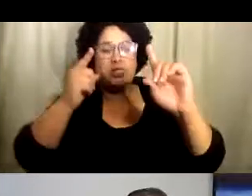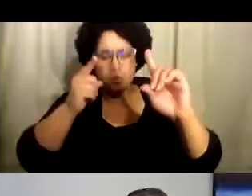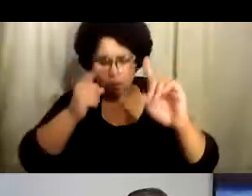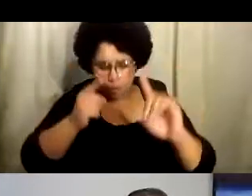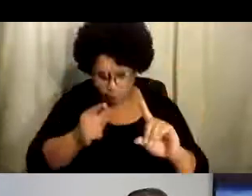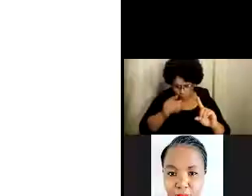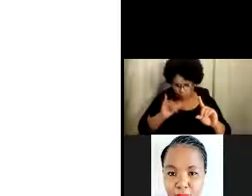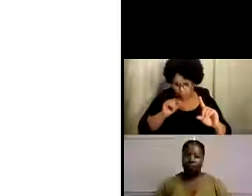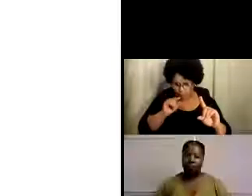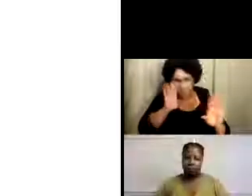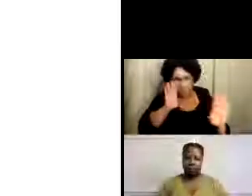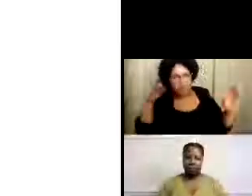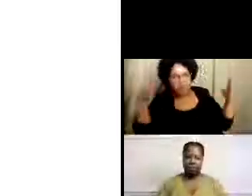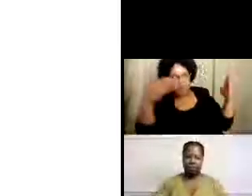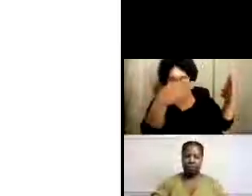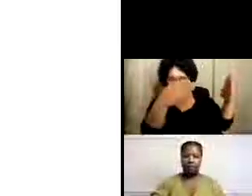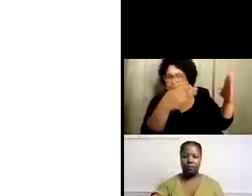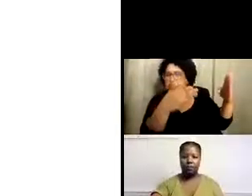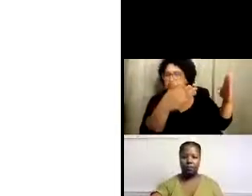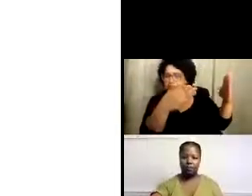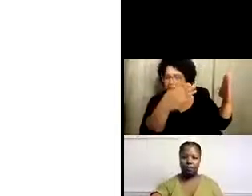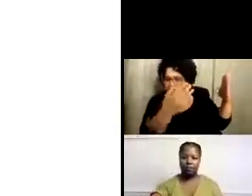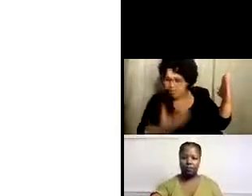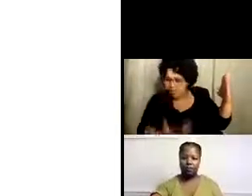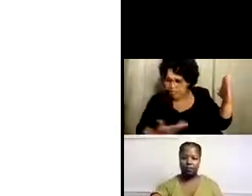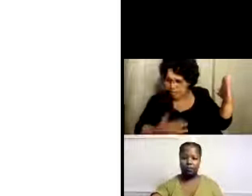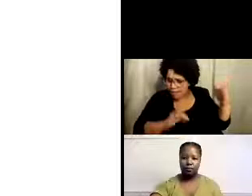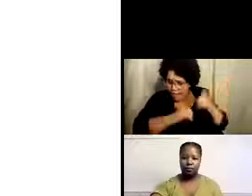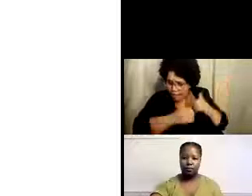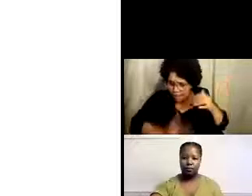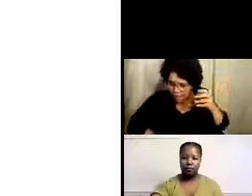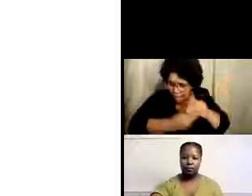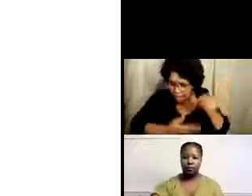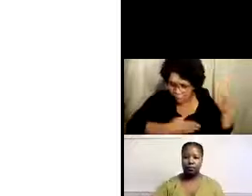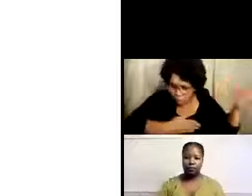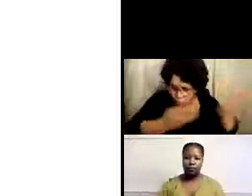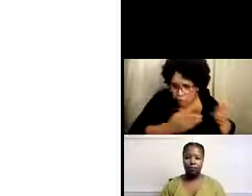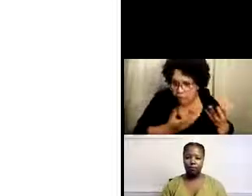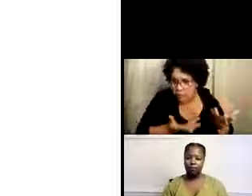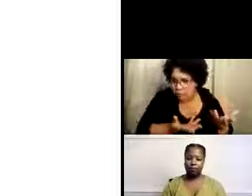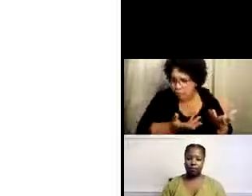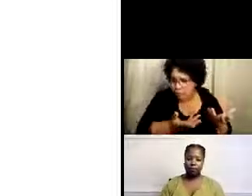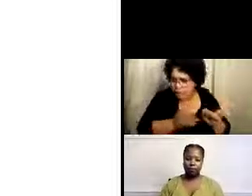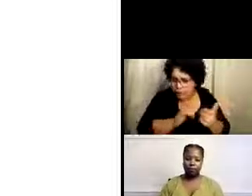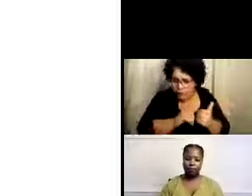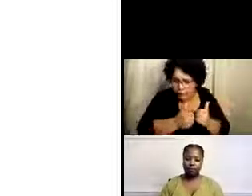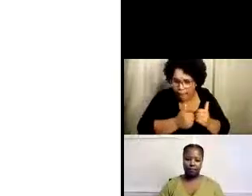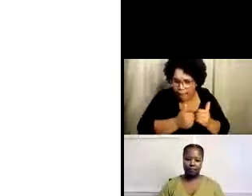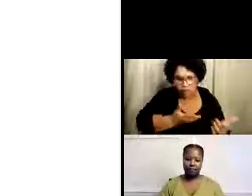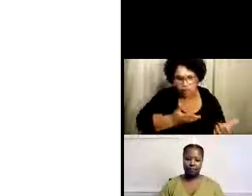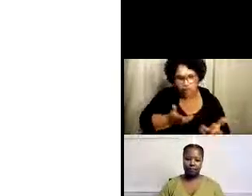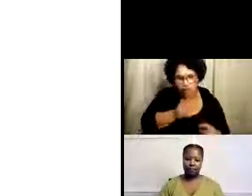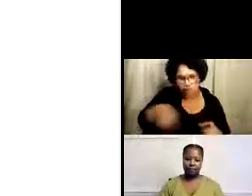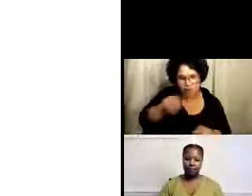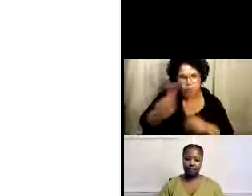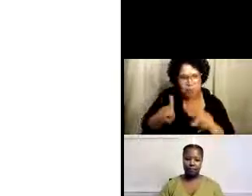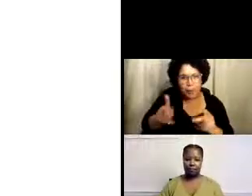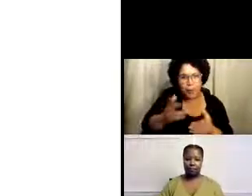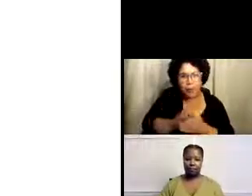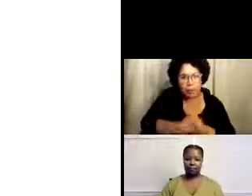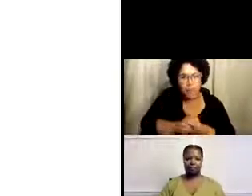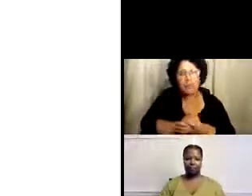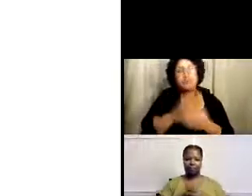Nuestra misión es mejorar la vida de las personas a quienes servimos. Entonces, ¿cómo podemos hacerlo? ¿Cómo podemos